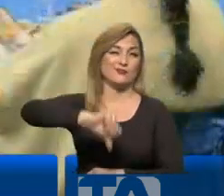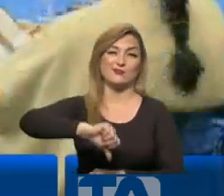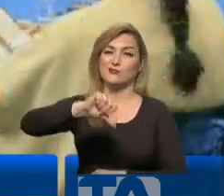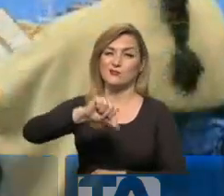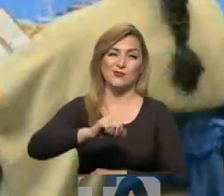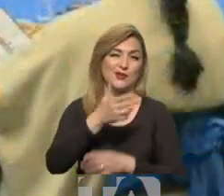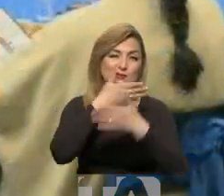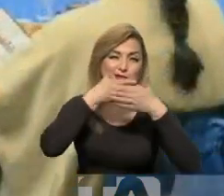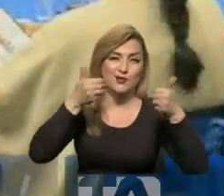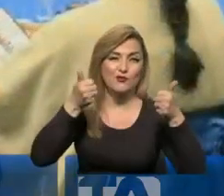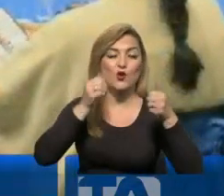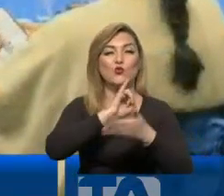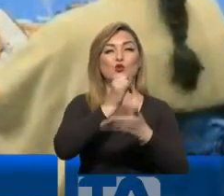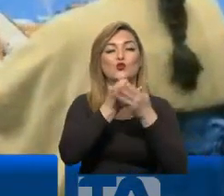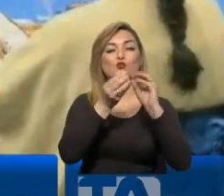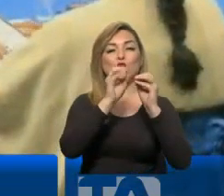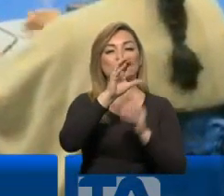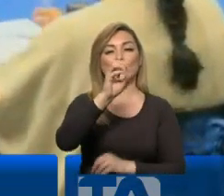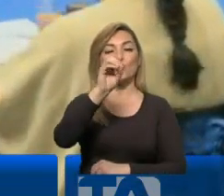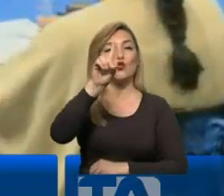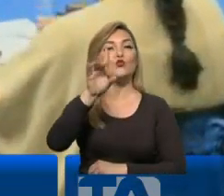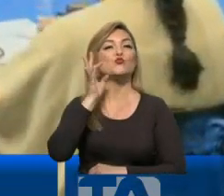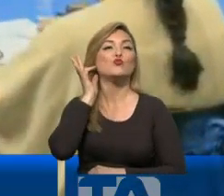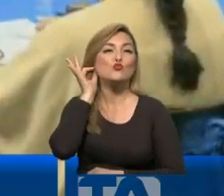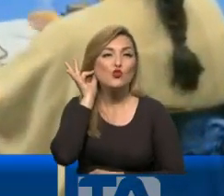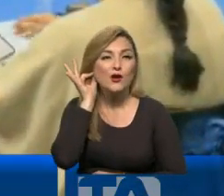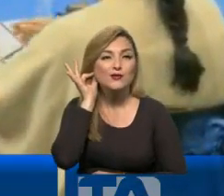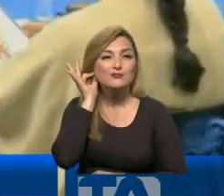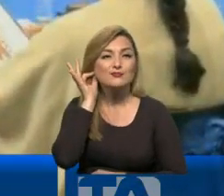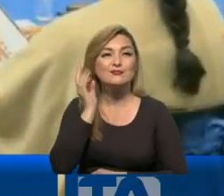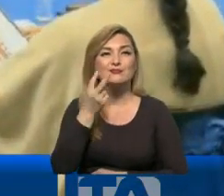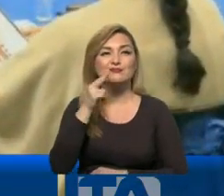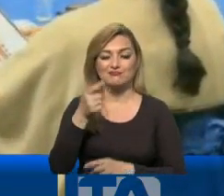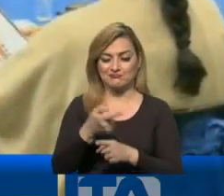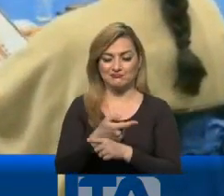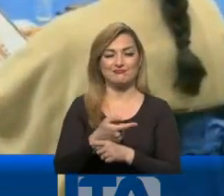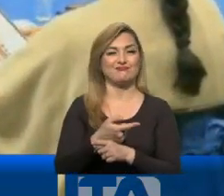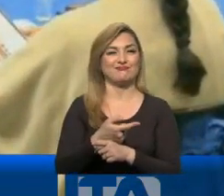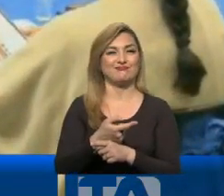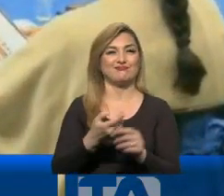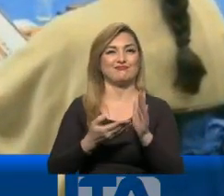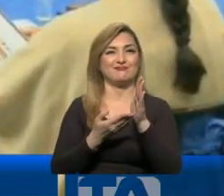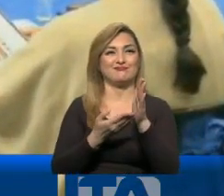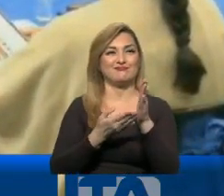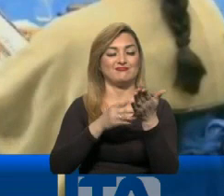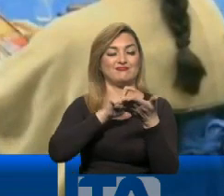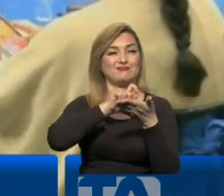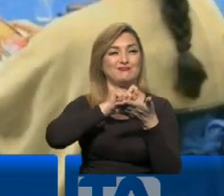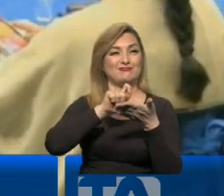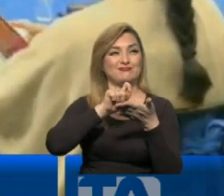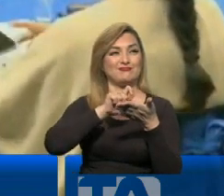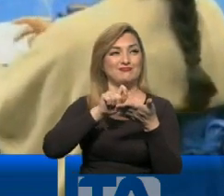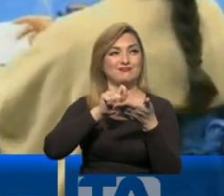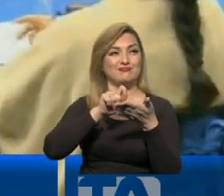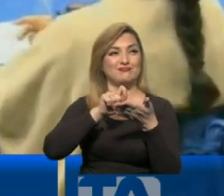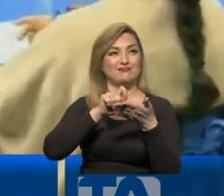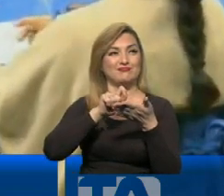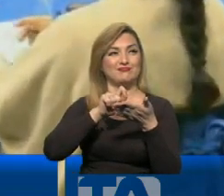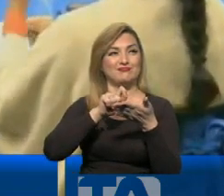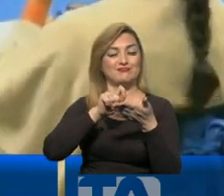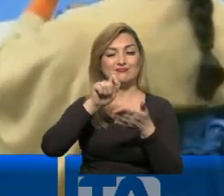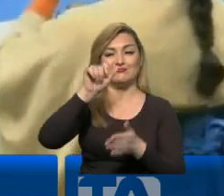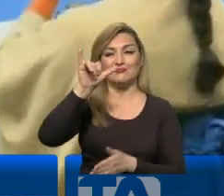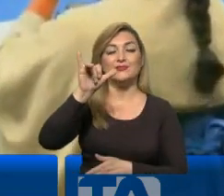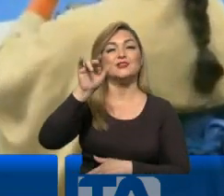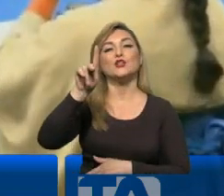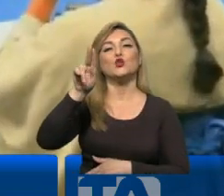001 femenino, vean lo contradictorio. En letras, Yaco